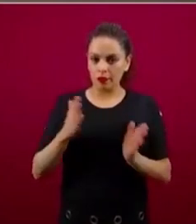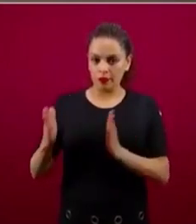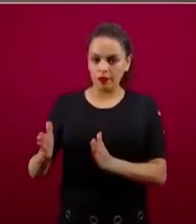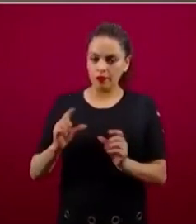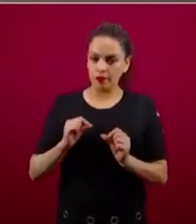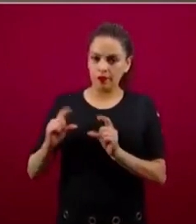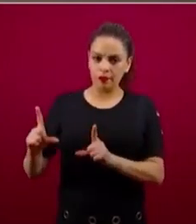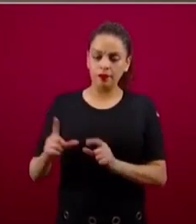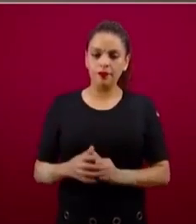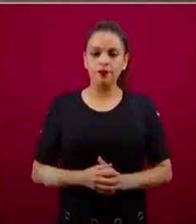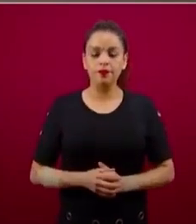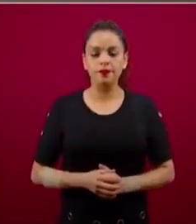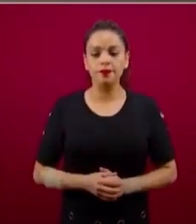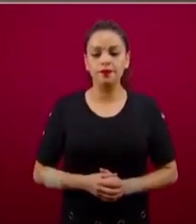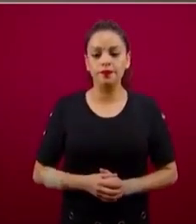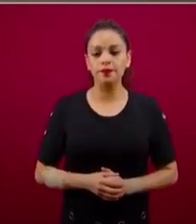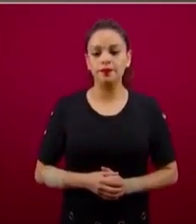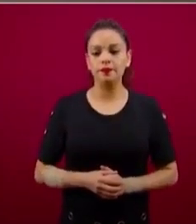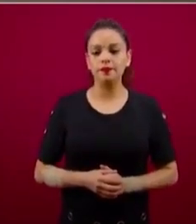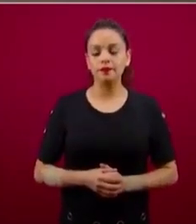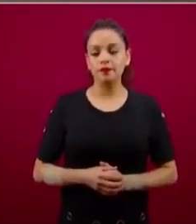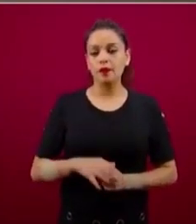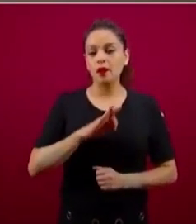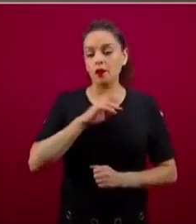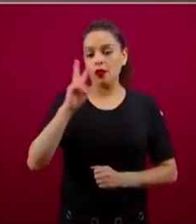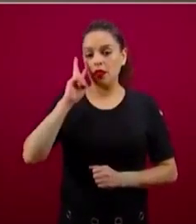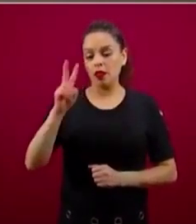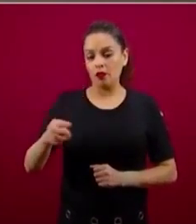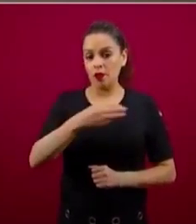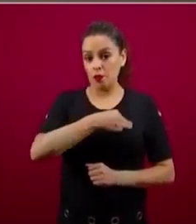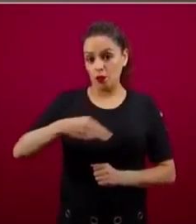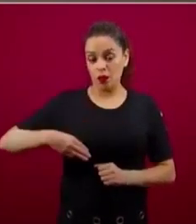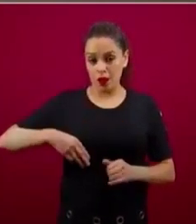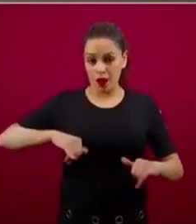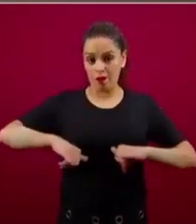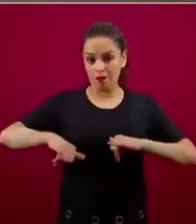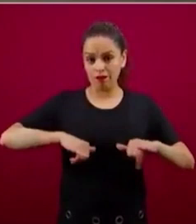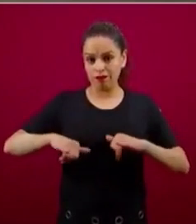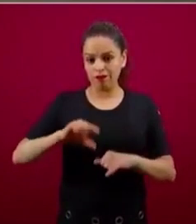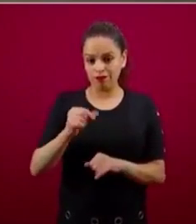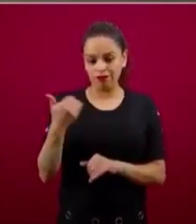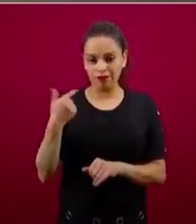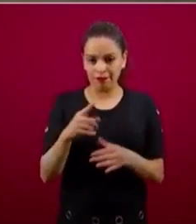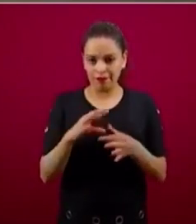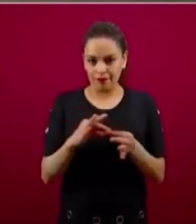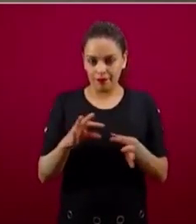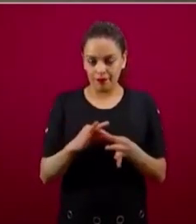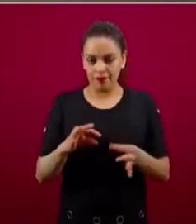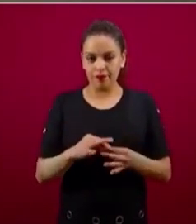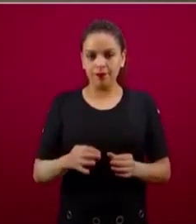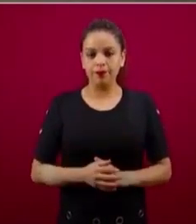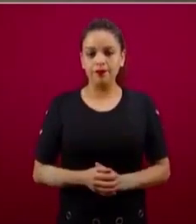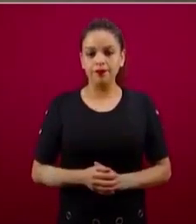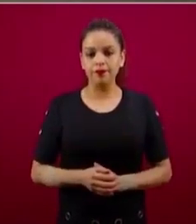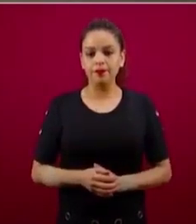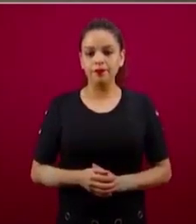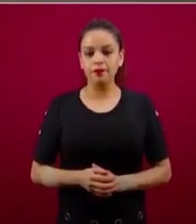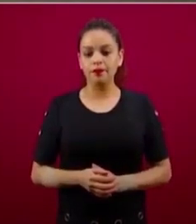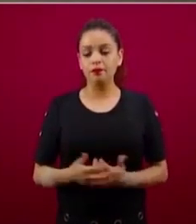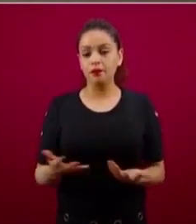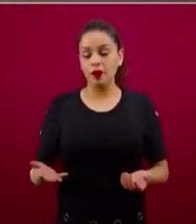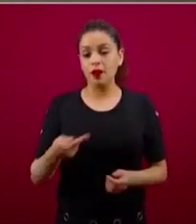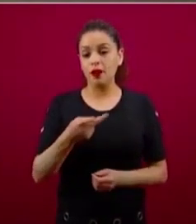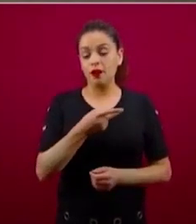Tenemos aquí el mapa de los municipios que estábamos hablando, estábamos hablando de municipios que tienen una pobreza